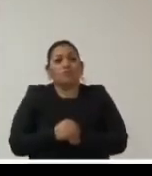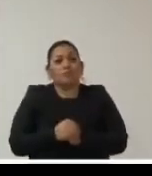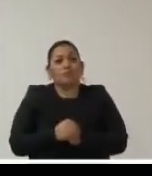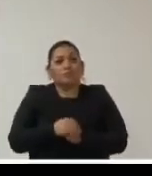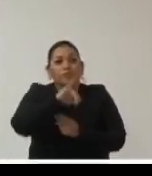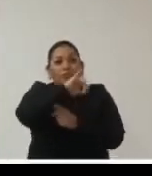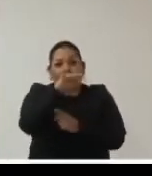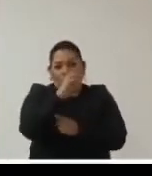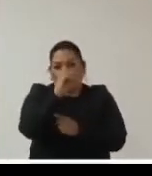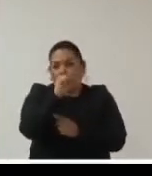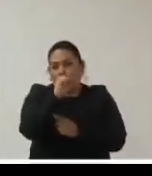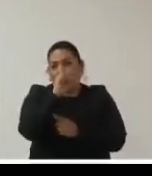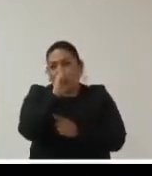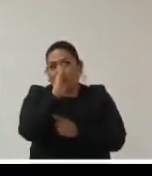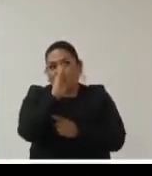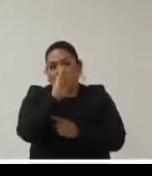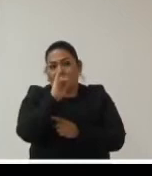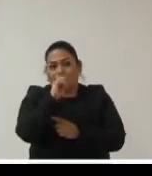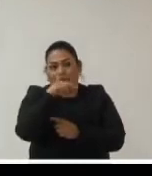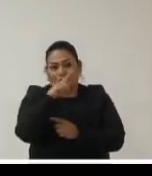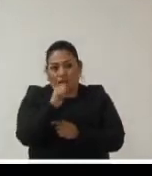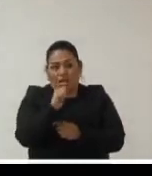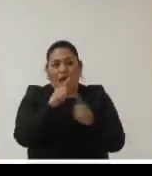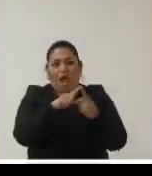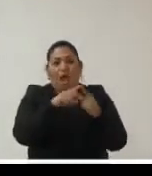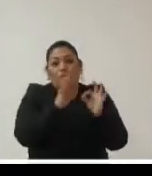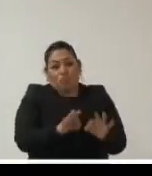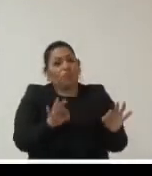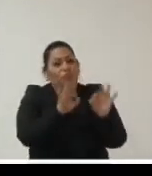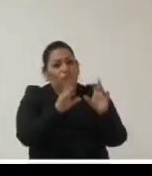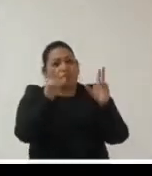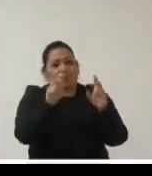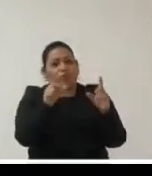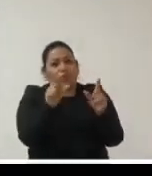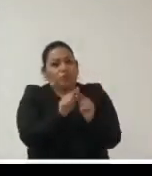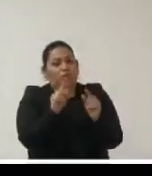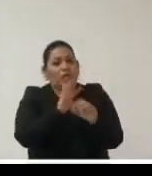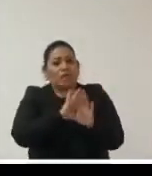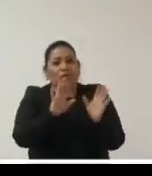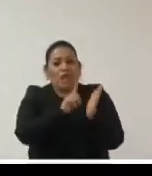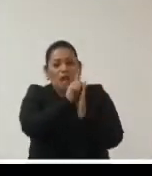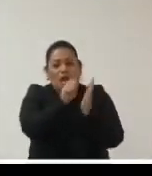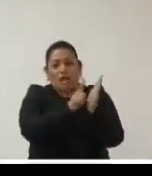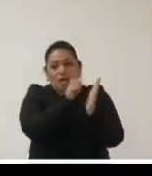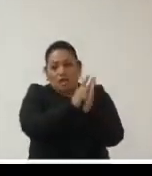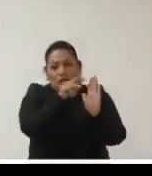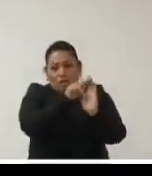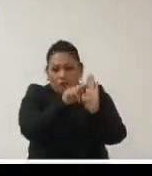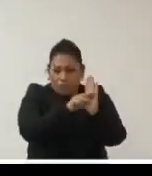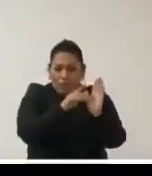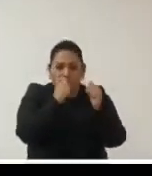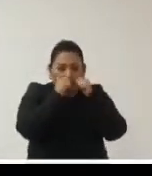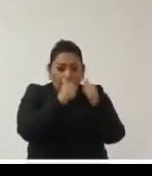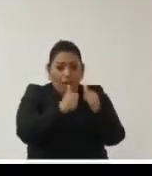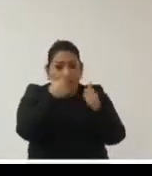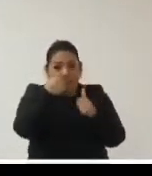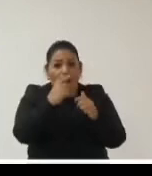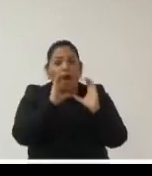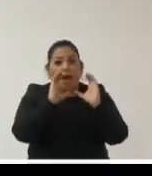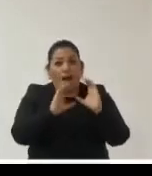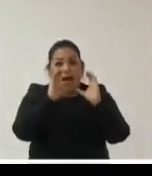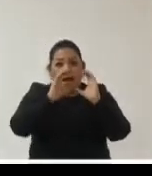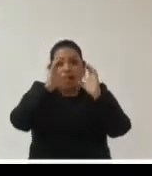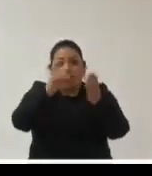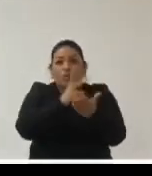Josefina Román nos comentó que es importante derivado de la pandemia legislar o tener protocolos establecidos para la atención y garantía de los